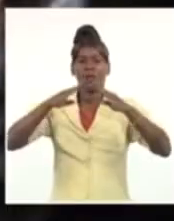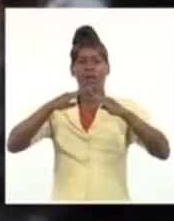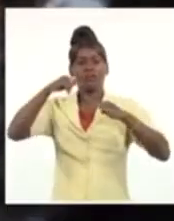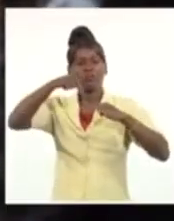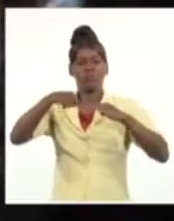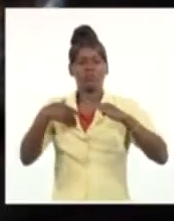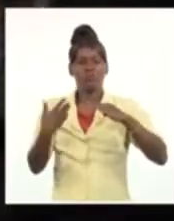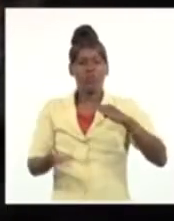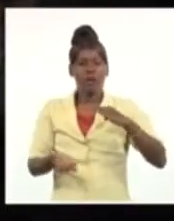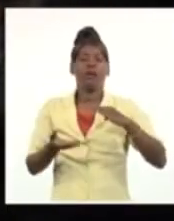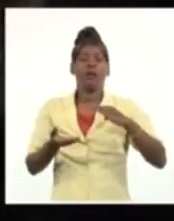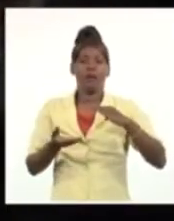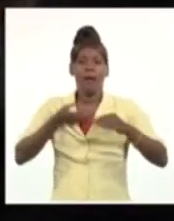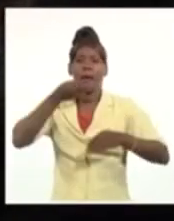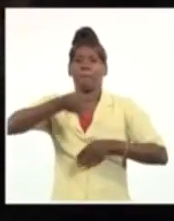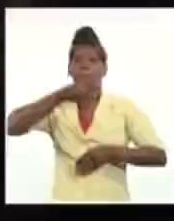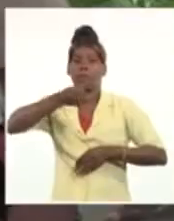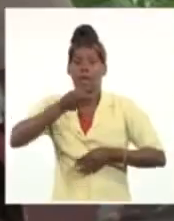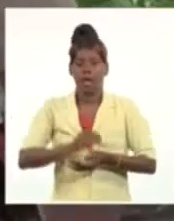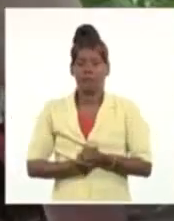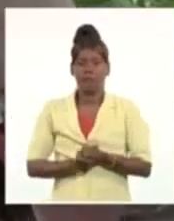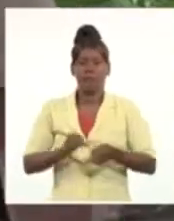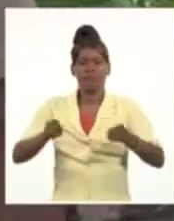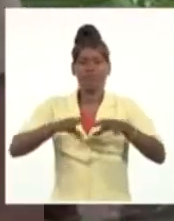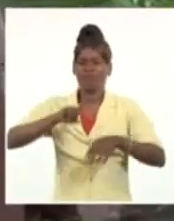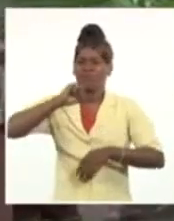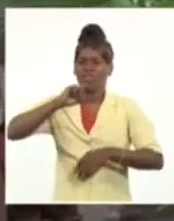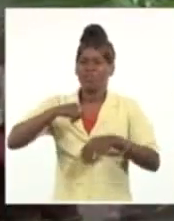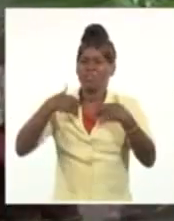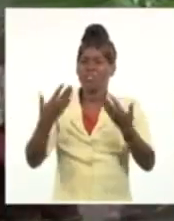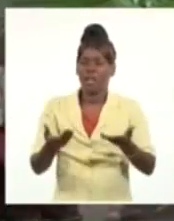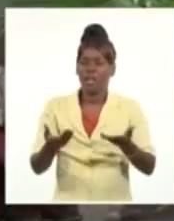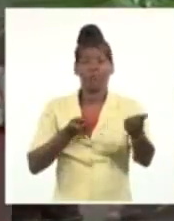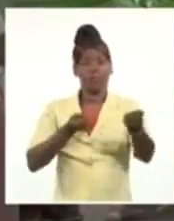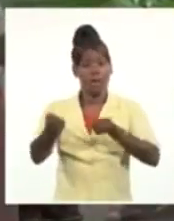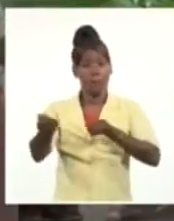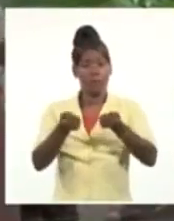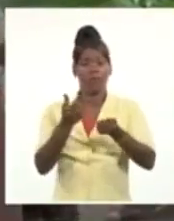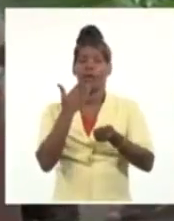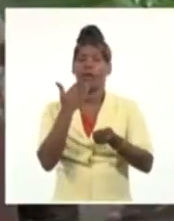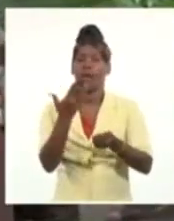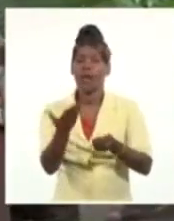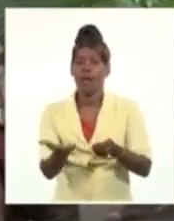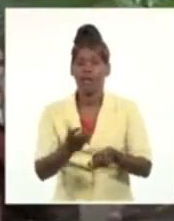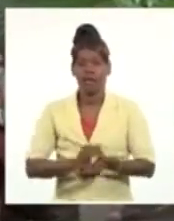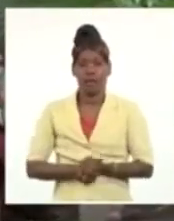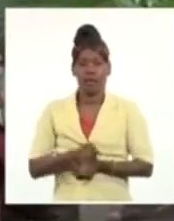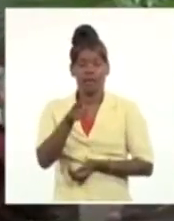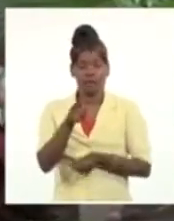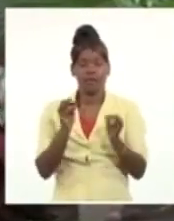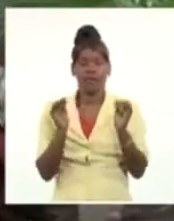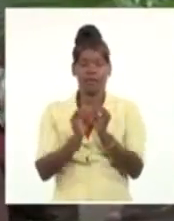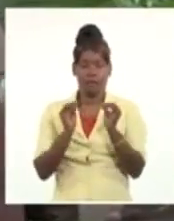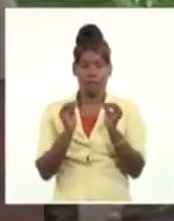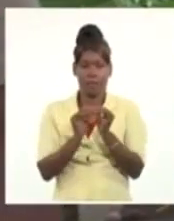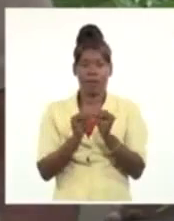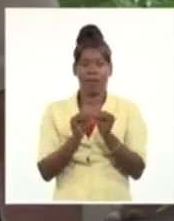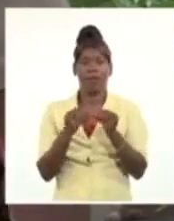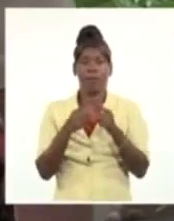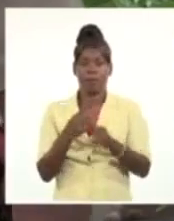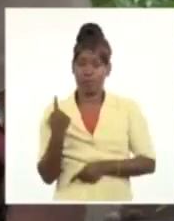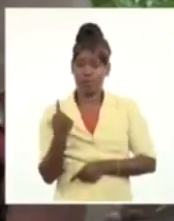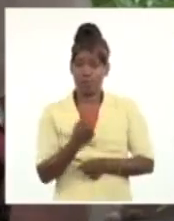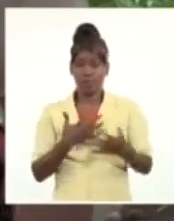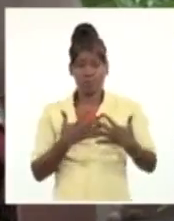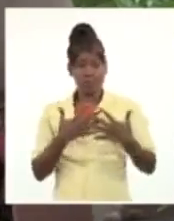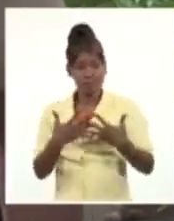transporte. Pero si cada cual hace, a partir de los mismos ejemplos que se han compartido aquí, un poquito más, se entrega un